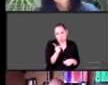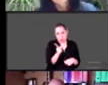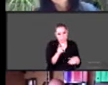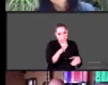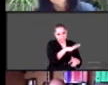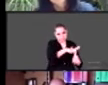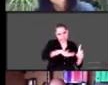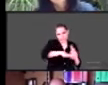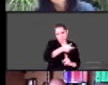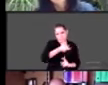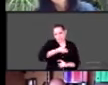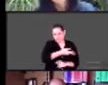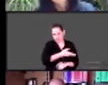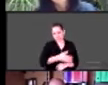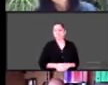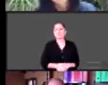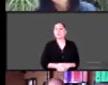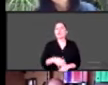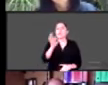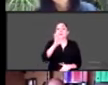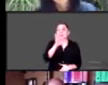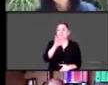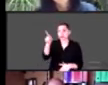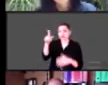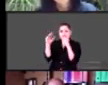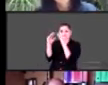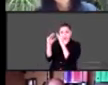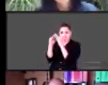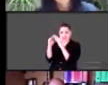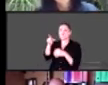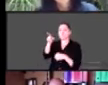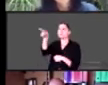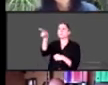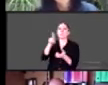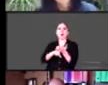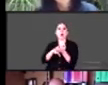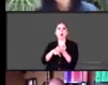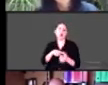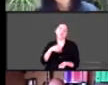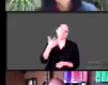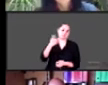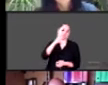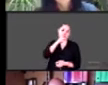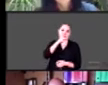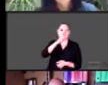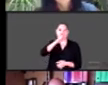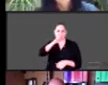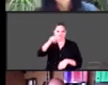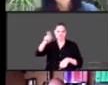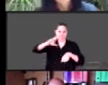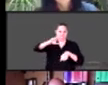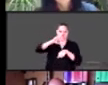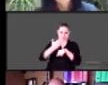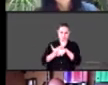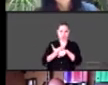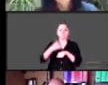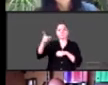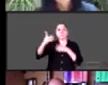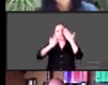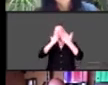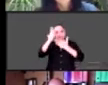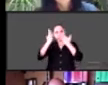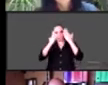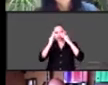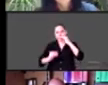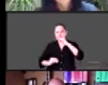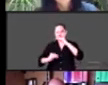Pero si lo comparamos con los hogares con jefatura de hogar de secundaria, el jefe, la jefa o el jefe de hogar tenga la